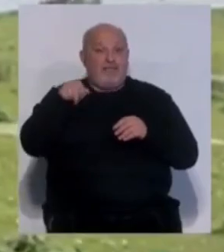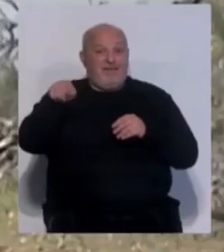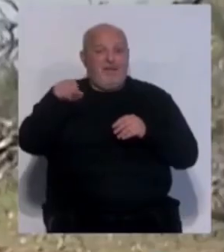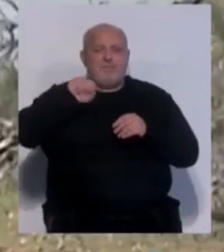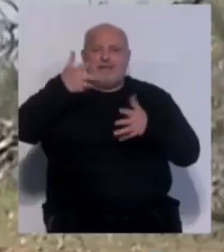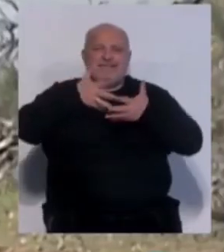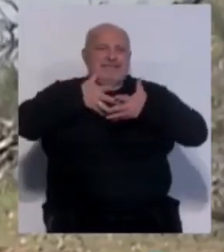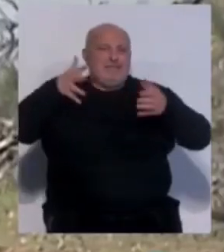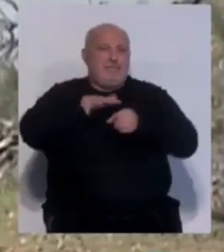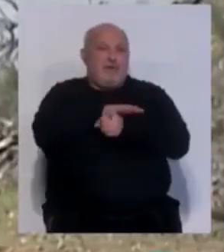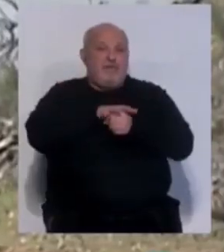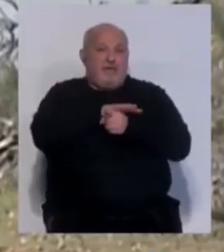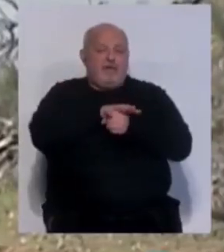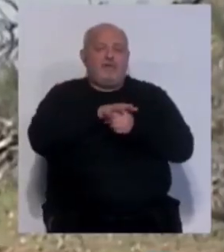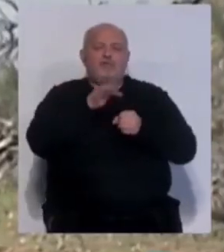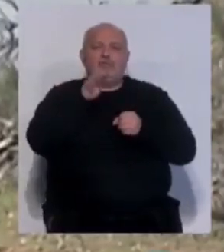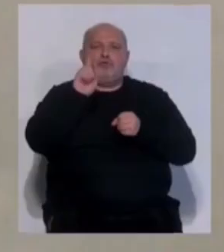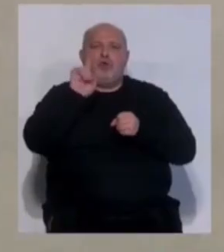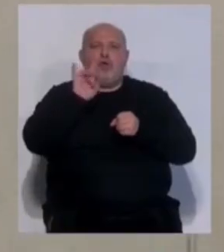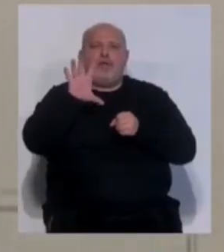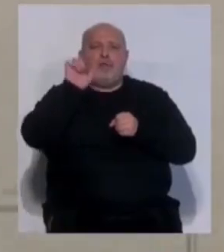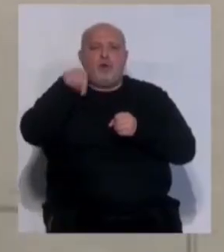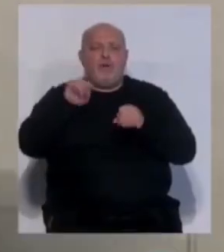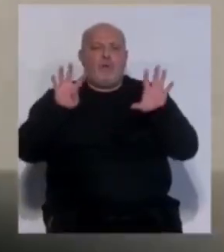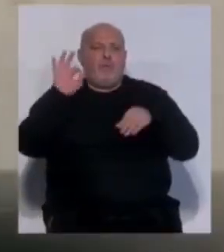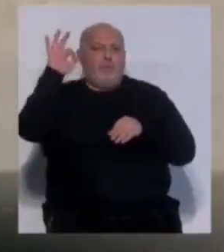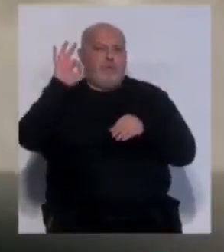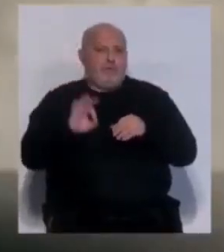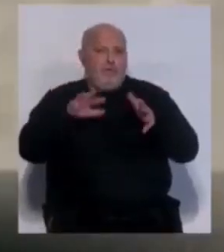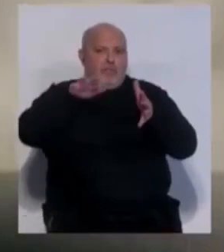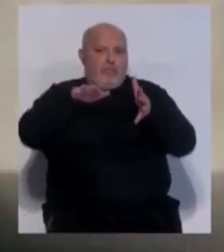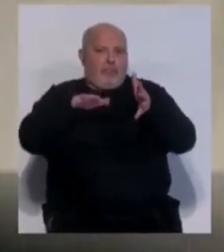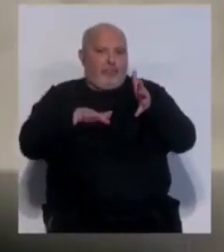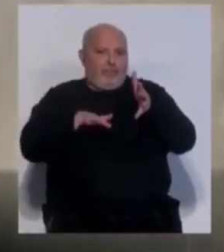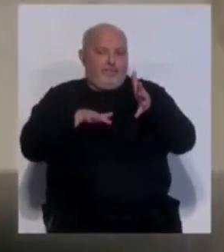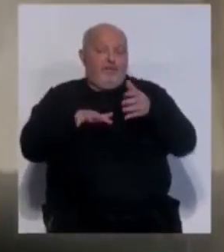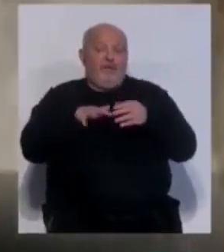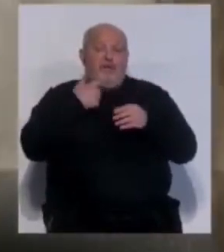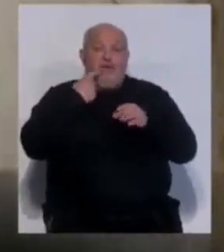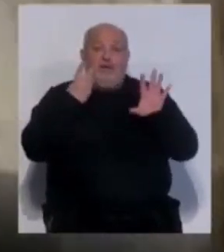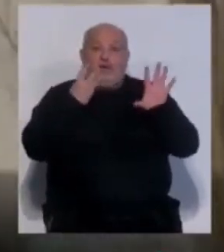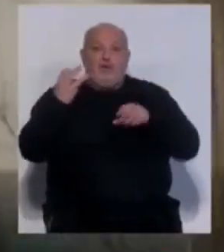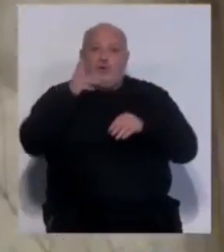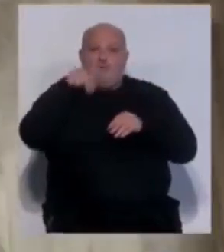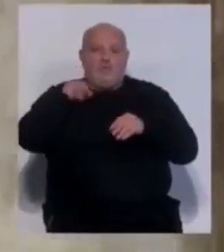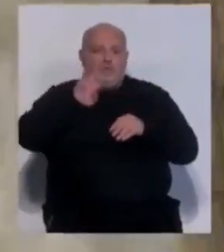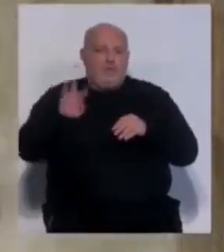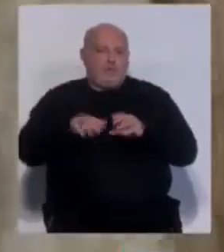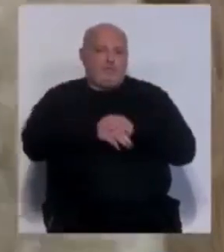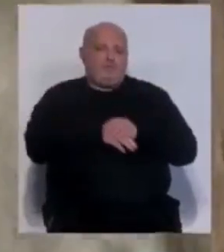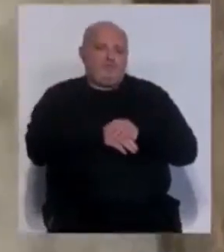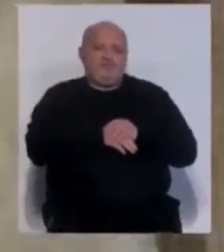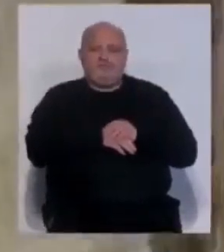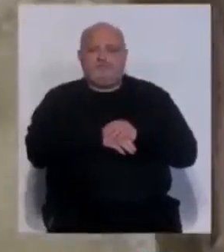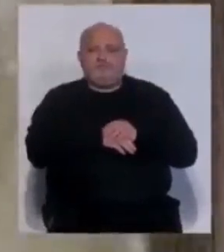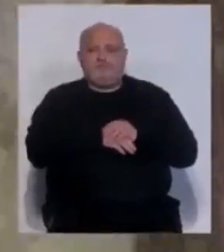embalse más grande de la provincia, está al 15,9% de su capacidad total, que es de 800 hectómetros cúbicos.